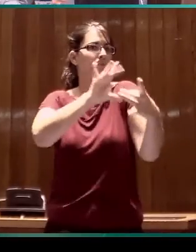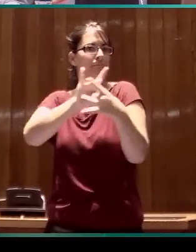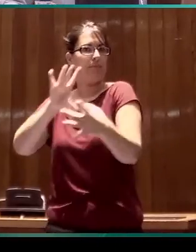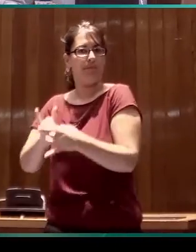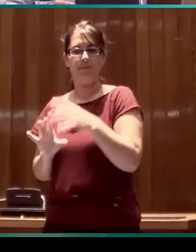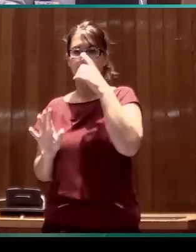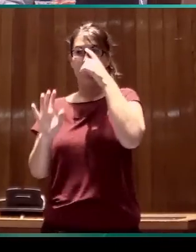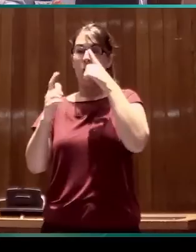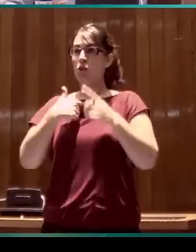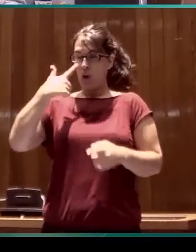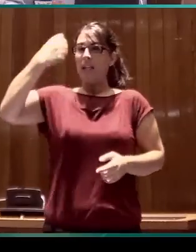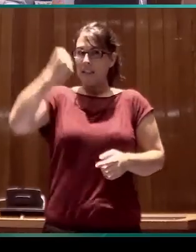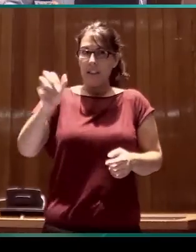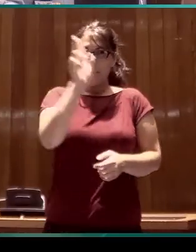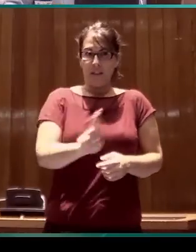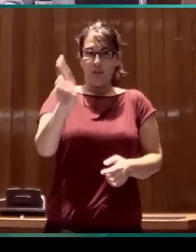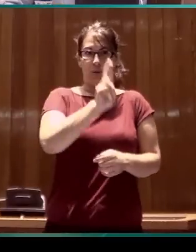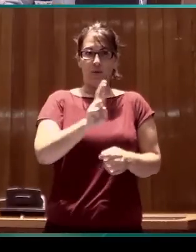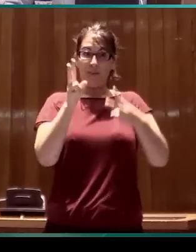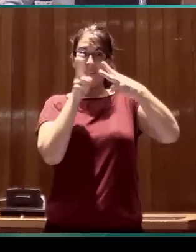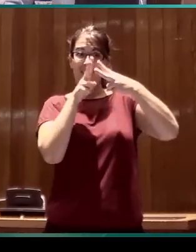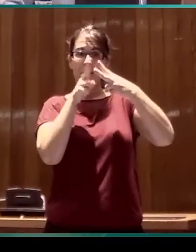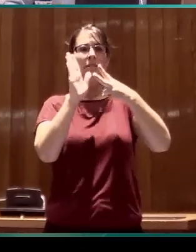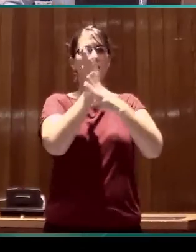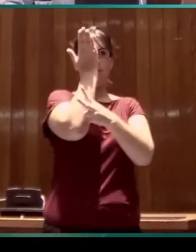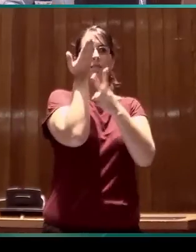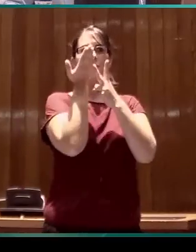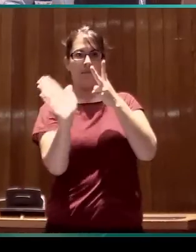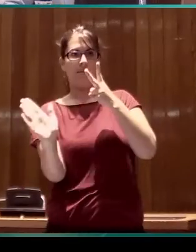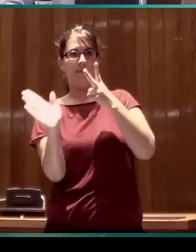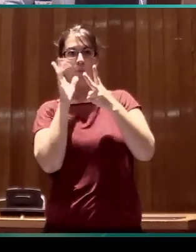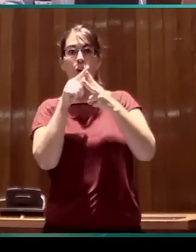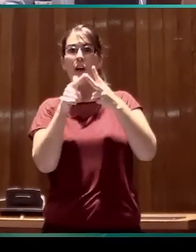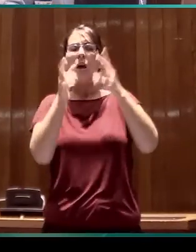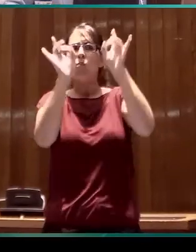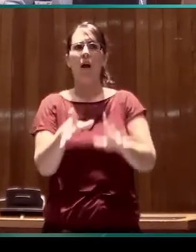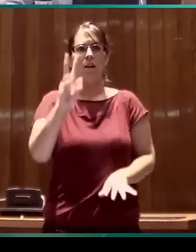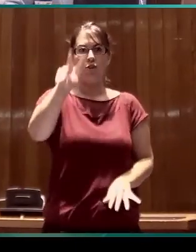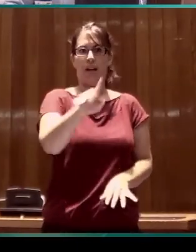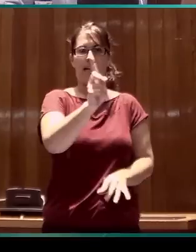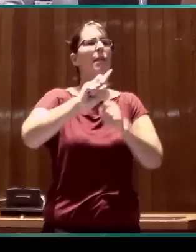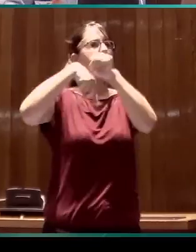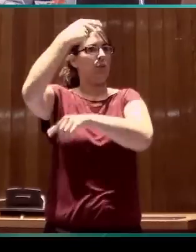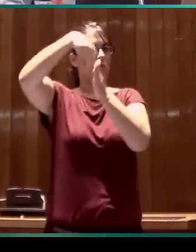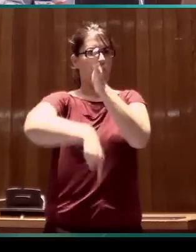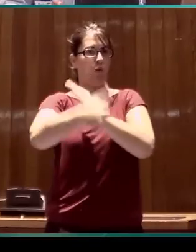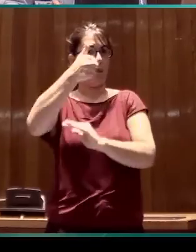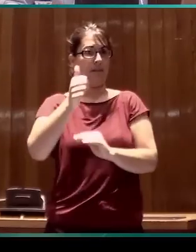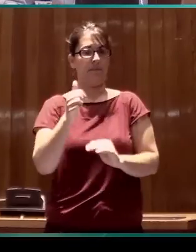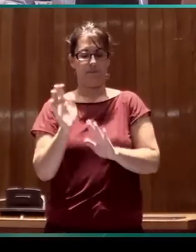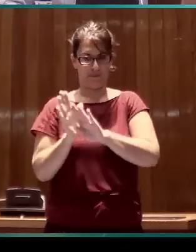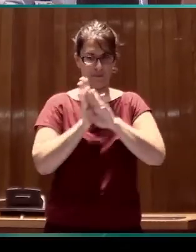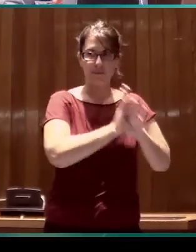Insisto en que debemos distinguir esos dos objetivos porque no son exactamente lo mismo. Volveré sobre ello. Por otro lado,